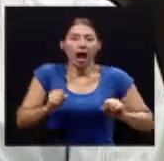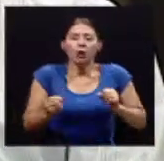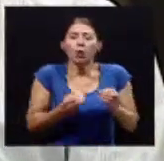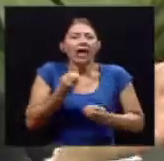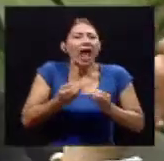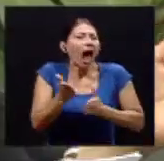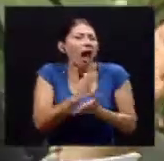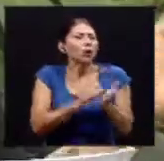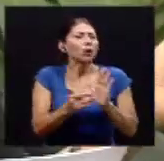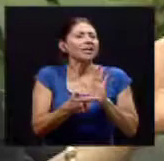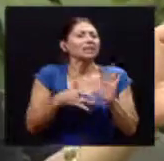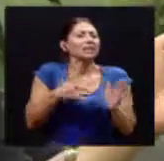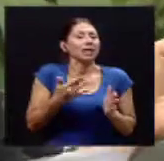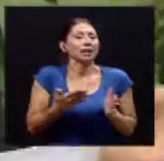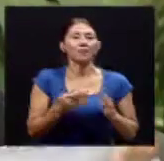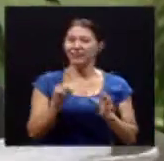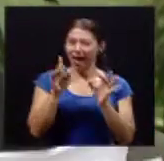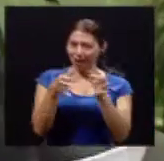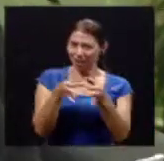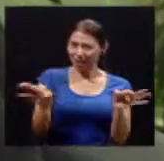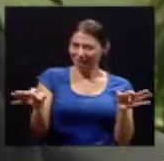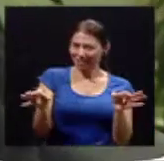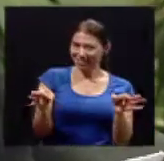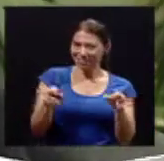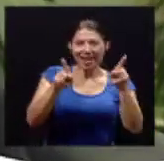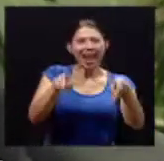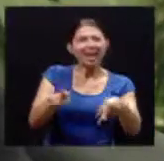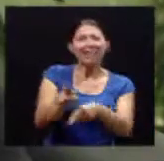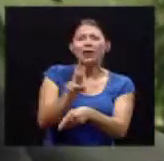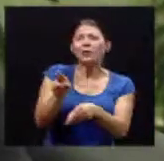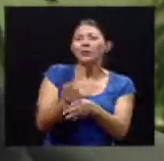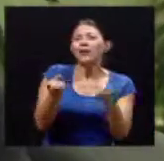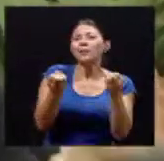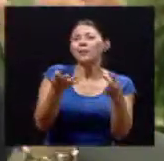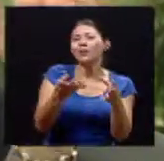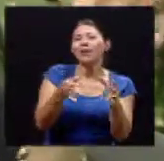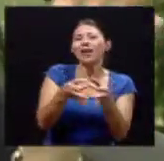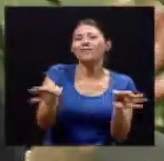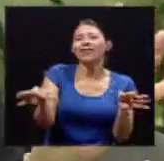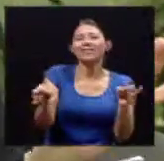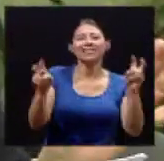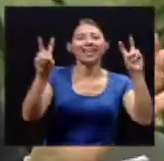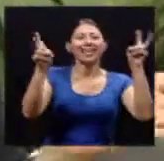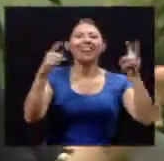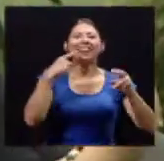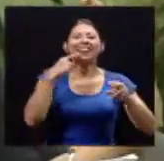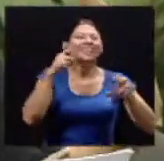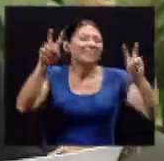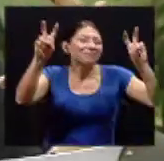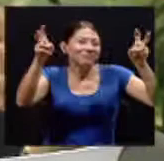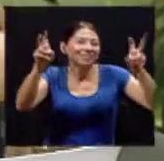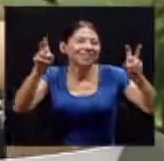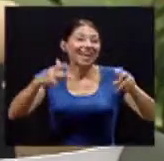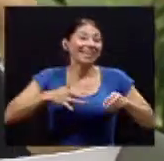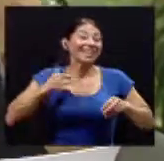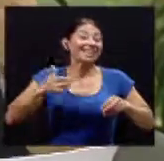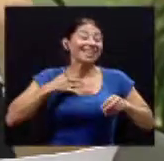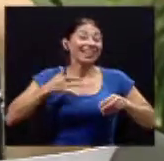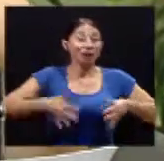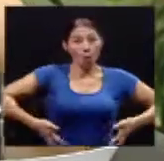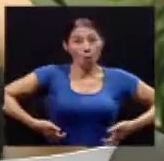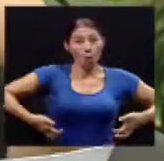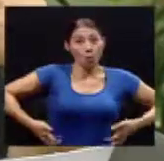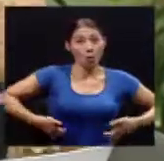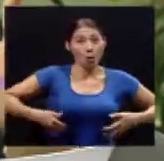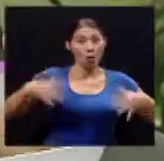que la gente usa vulgarmente se siente que se le subió el mono a la espalda ¿verdad? perdonen la expresión pero es una fatiga es un